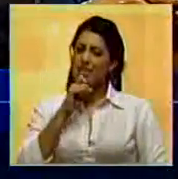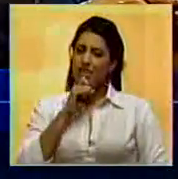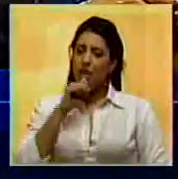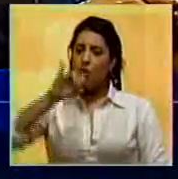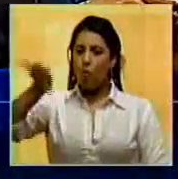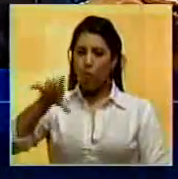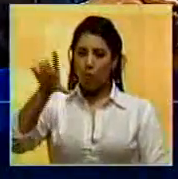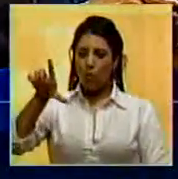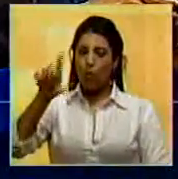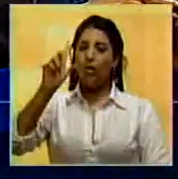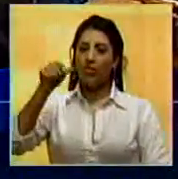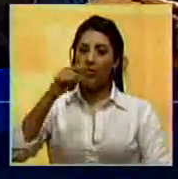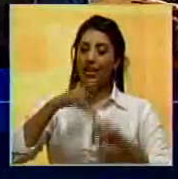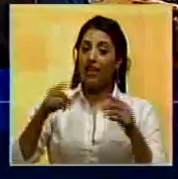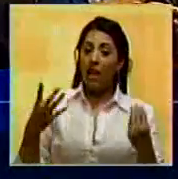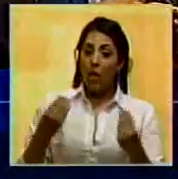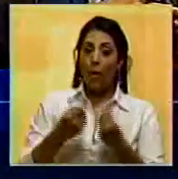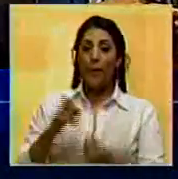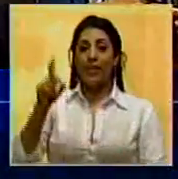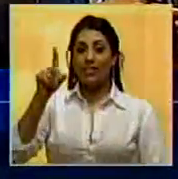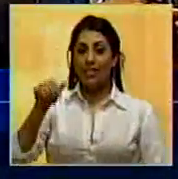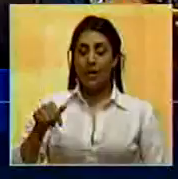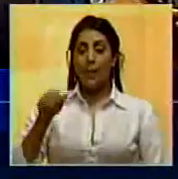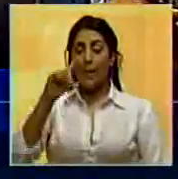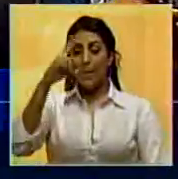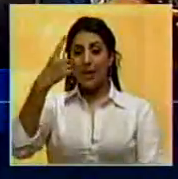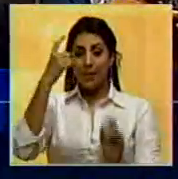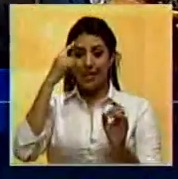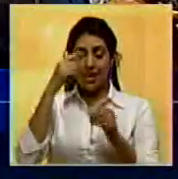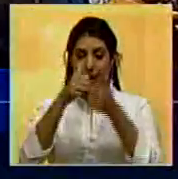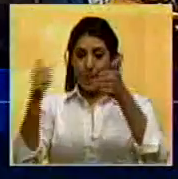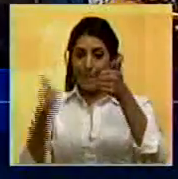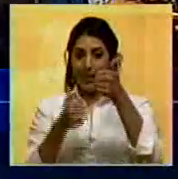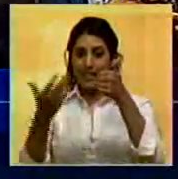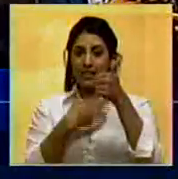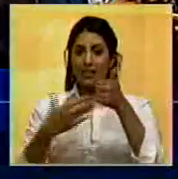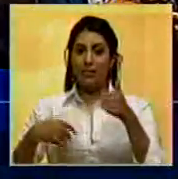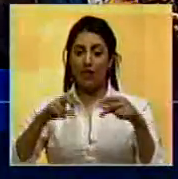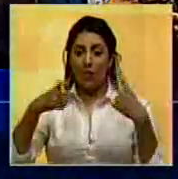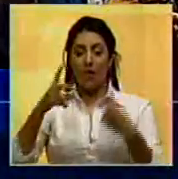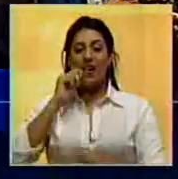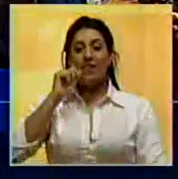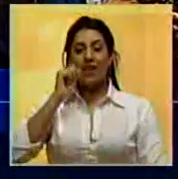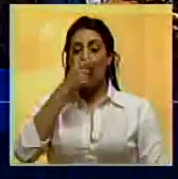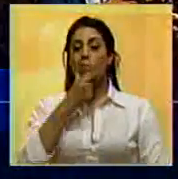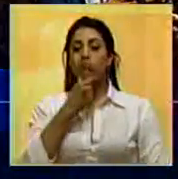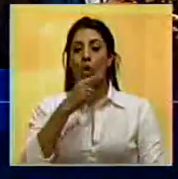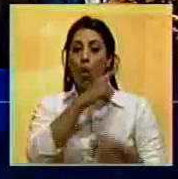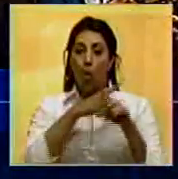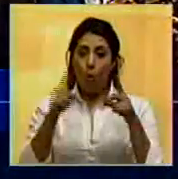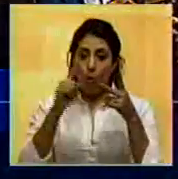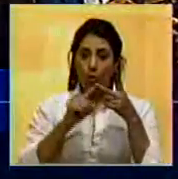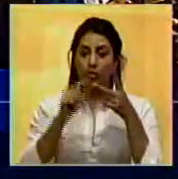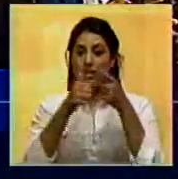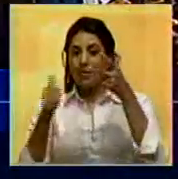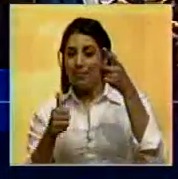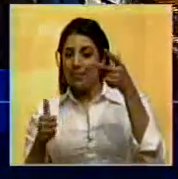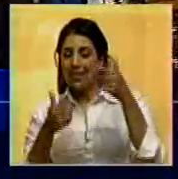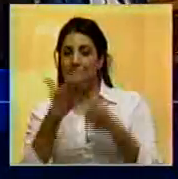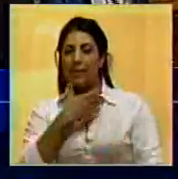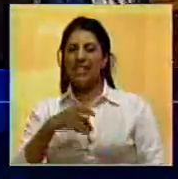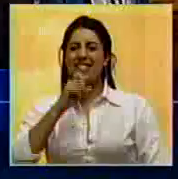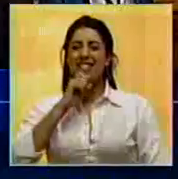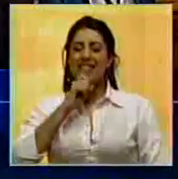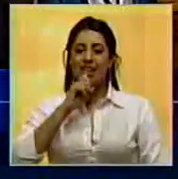Julio Borges y acompañado en la primera vicepresidencia por Freddy Guevara y en la segunda vicepresidencia